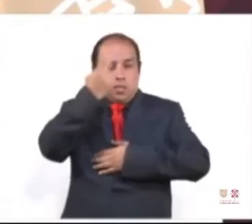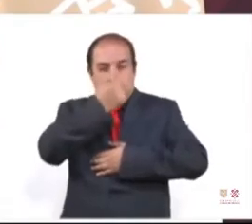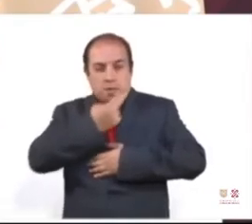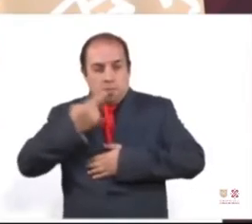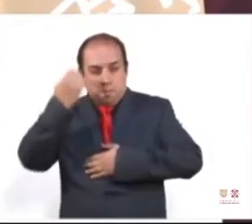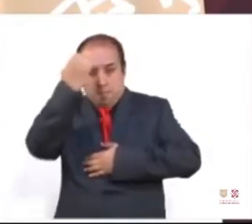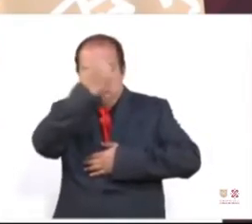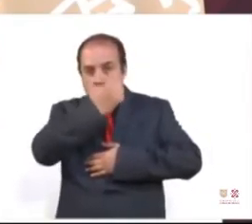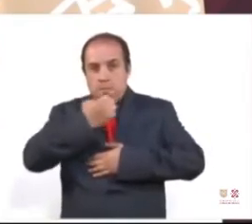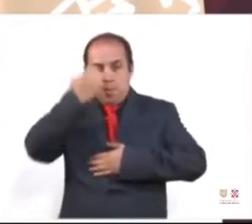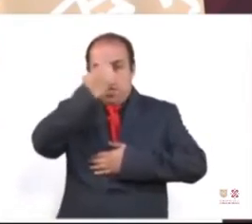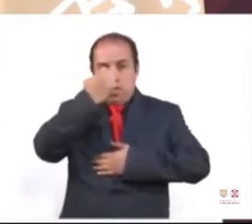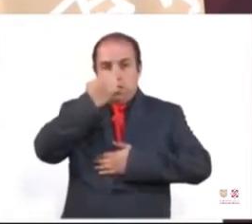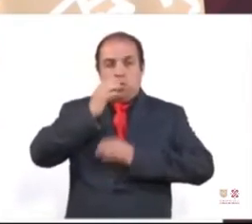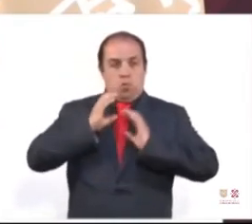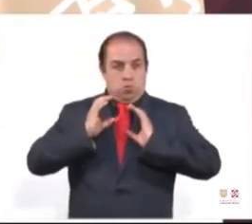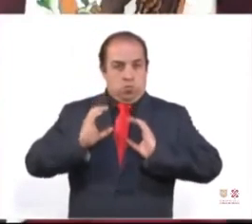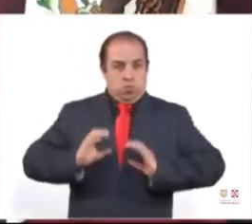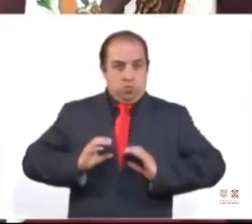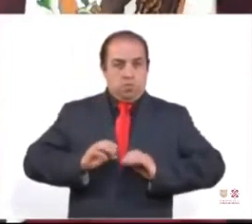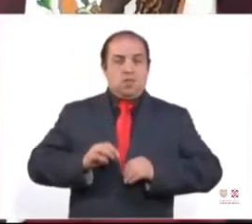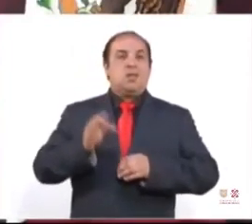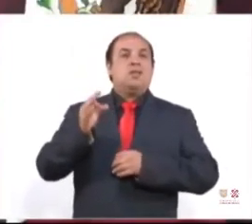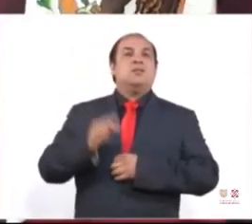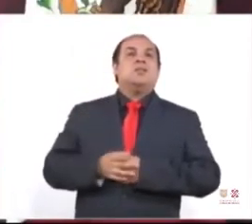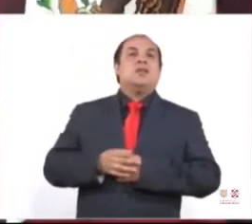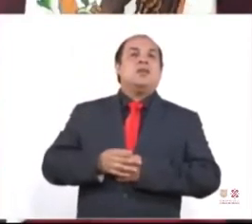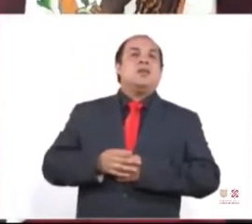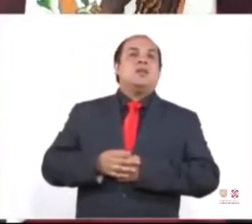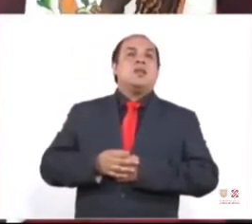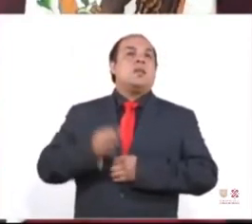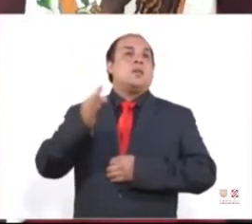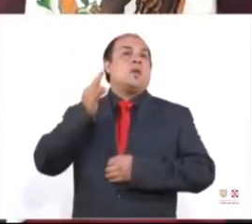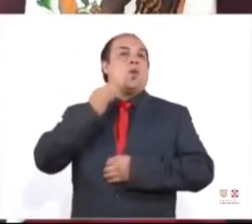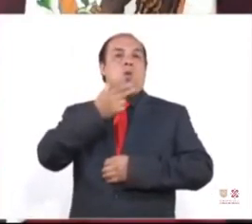Y esta es la declaración del fiscal general de Justicia de Morelos.